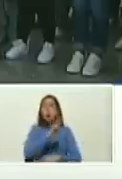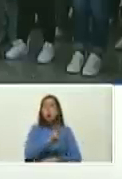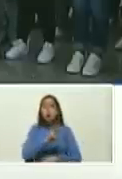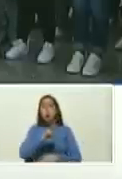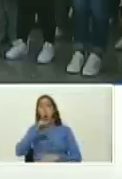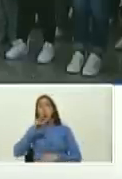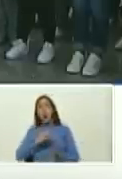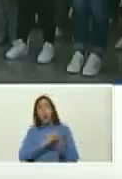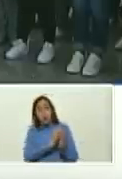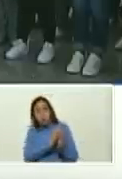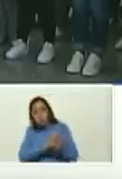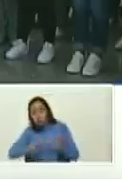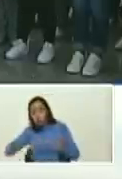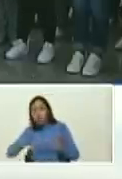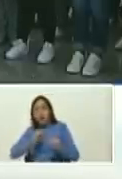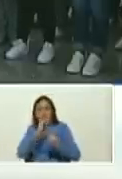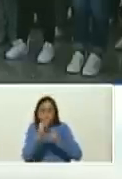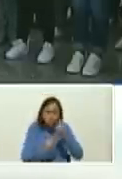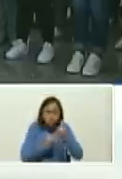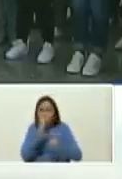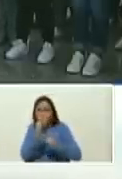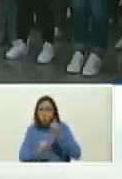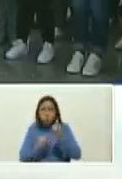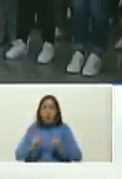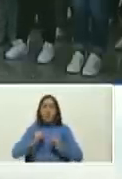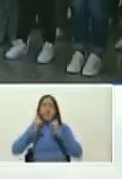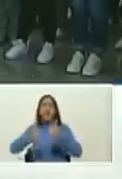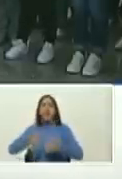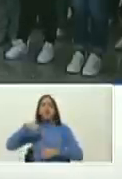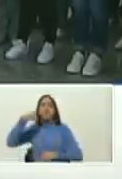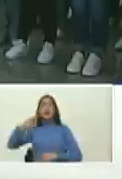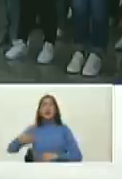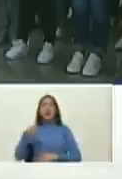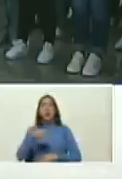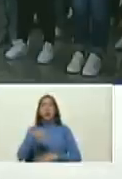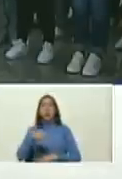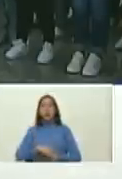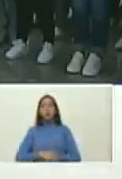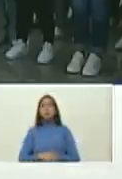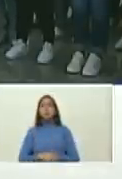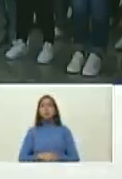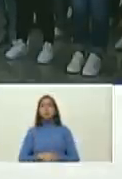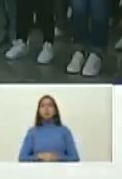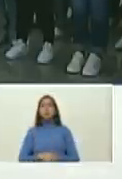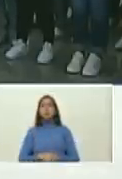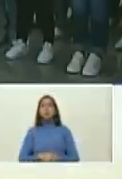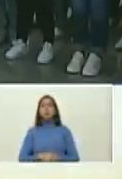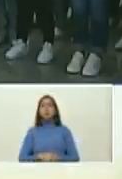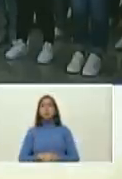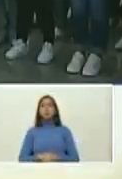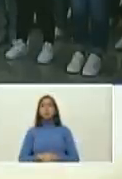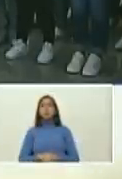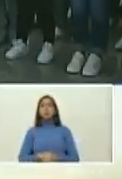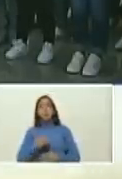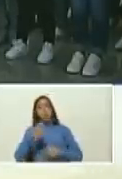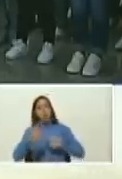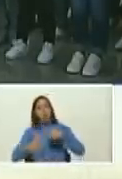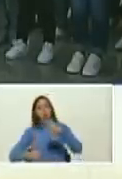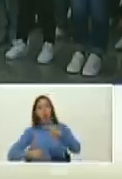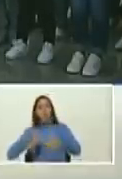adelante niños y niñas de dos años en adelante paso a paso vamos avanzando poco a poco